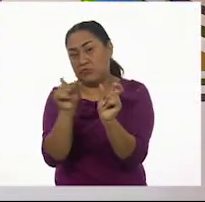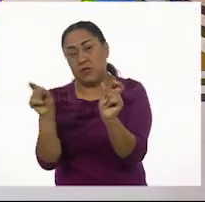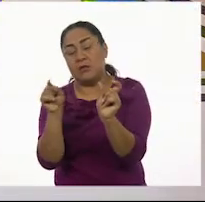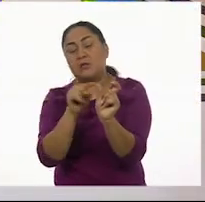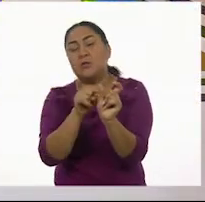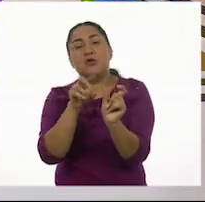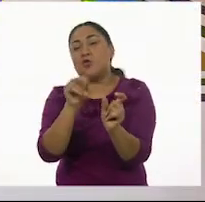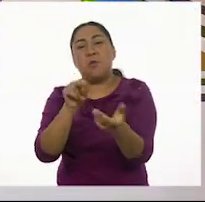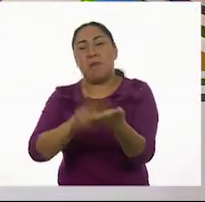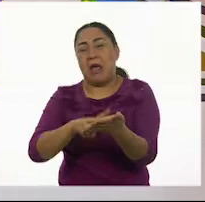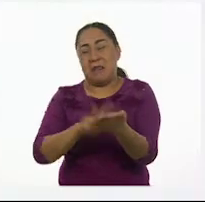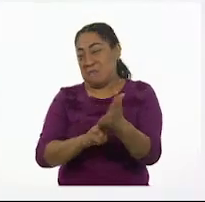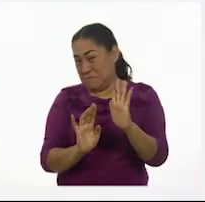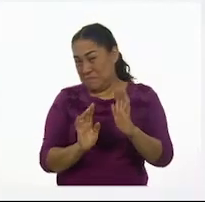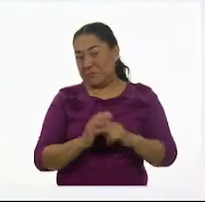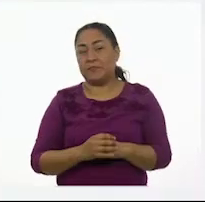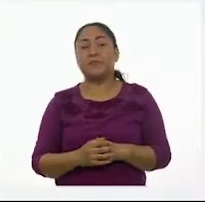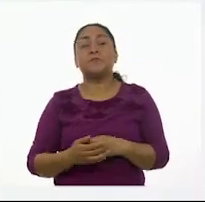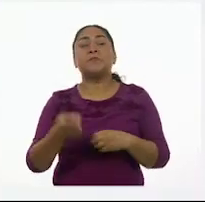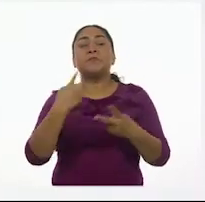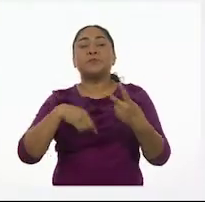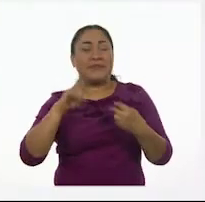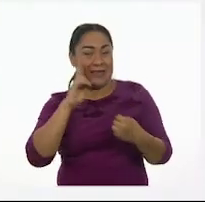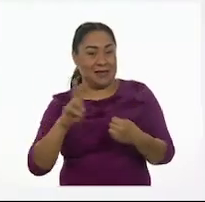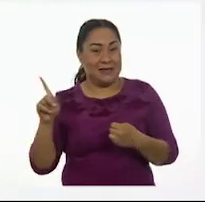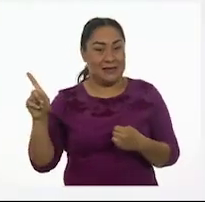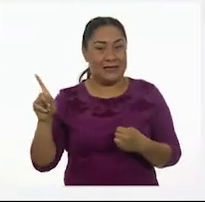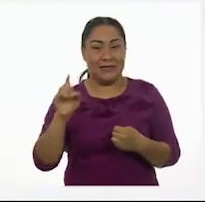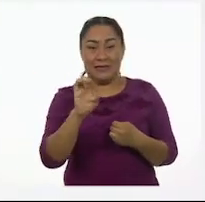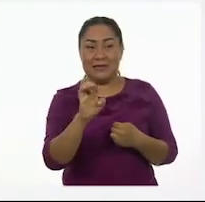raro, ¿no? Ahorita la buscamos. Epidemiología.